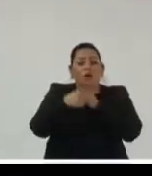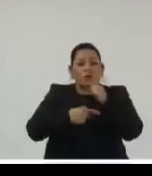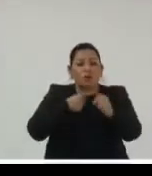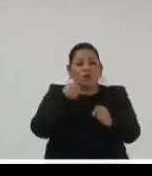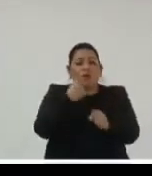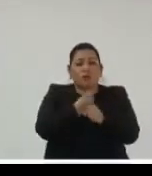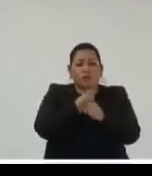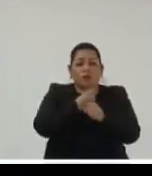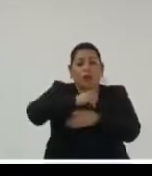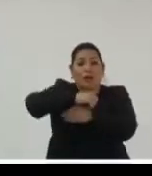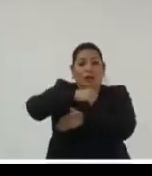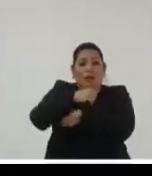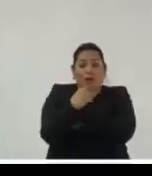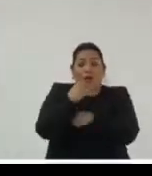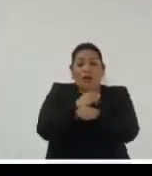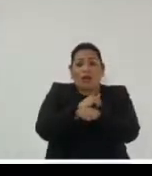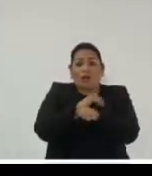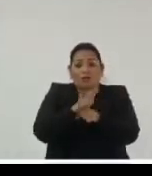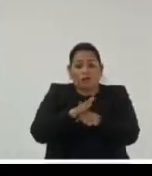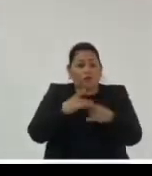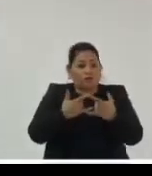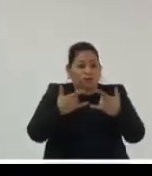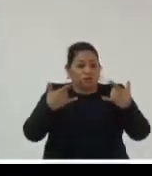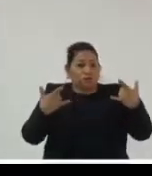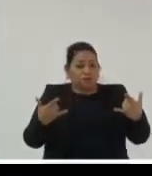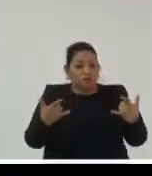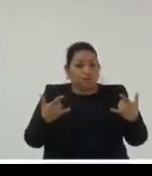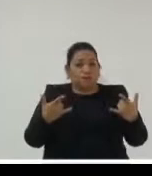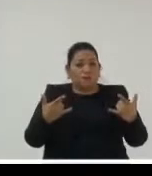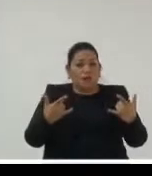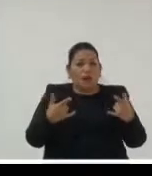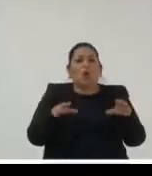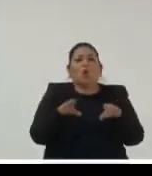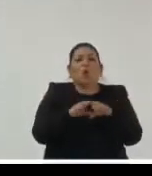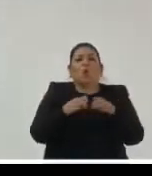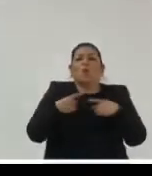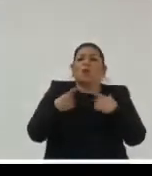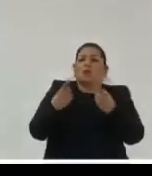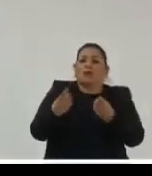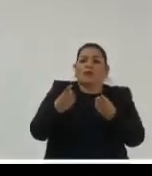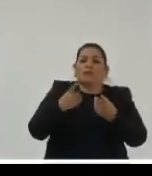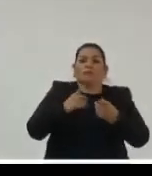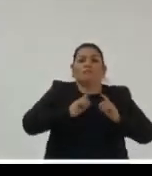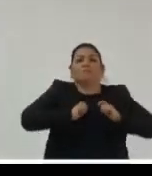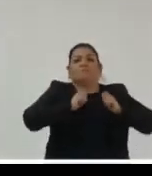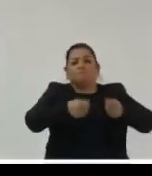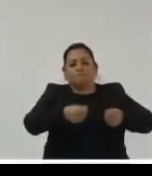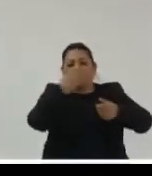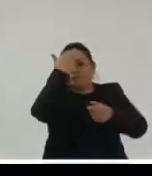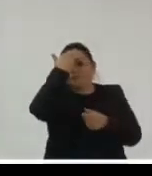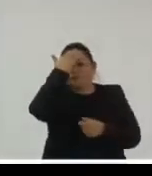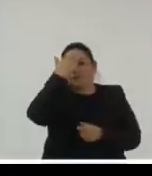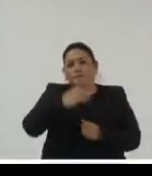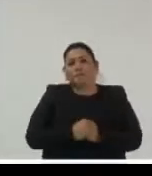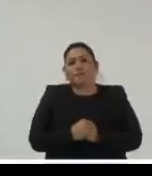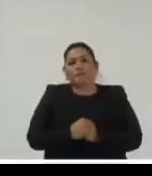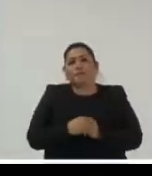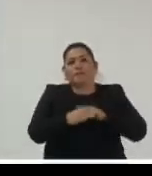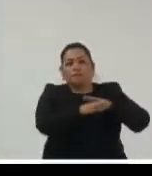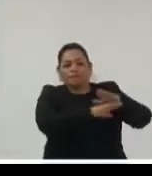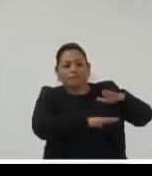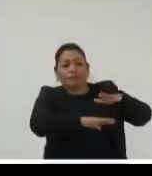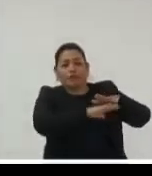nuestra manera de transmitir la información y transmitir el conocimiento son la base